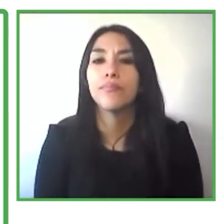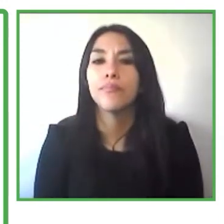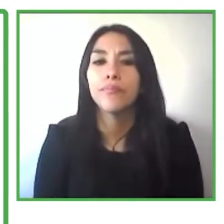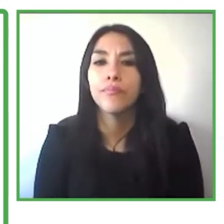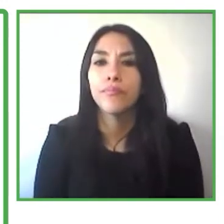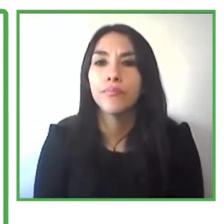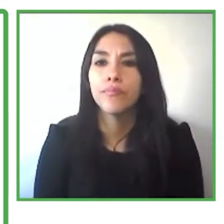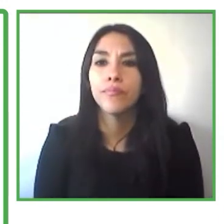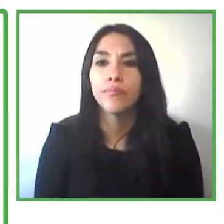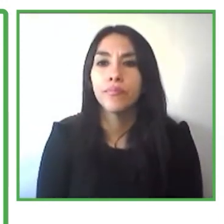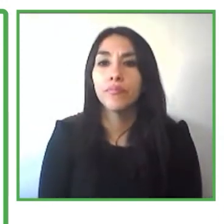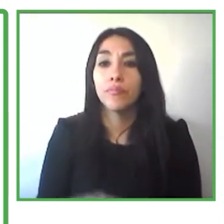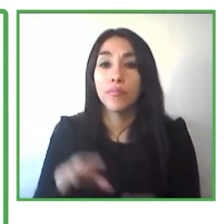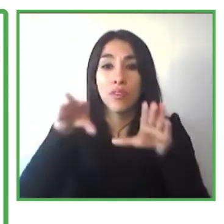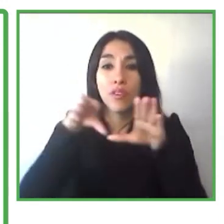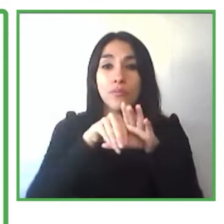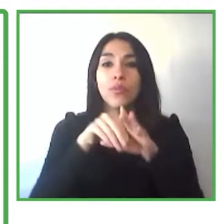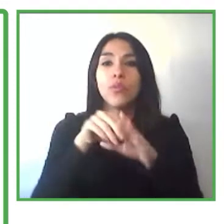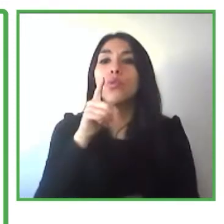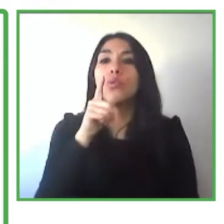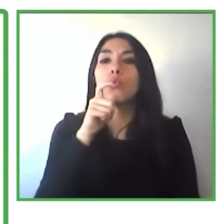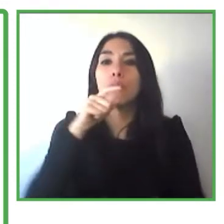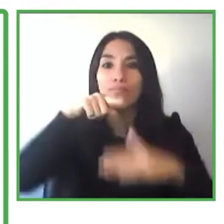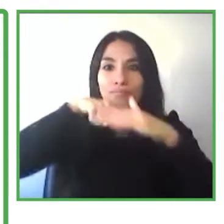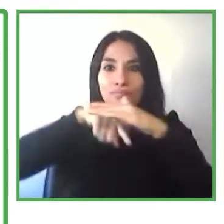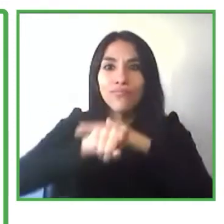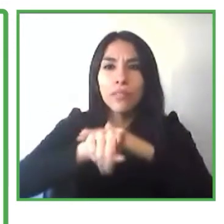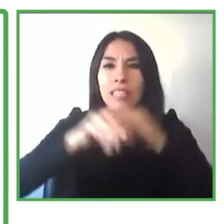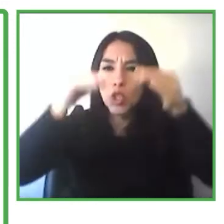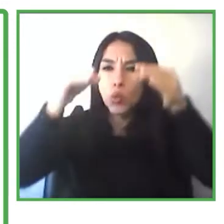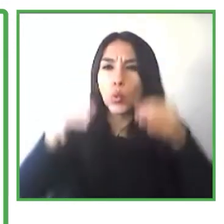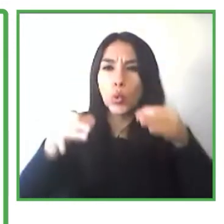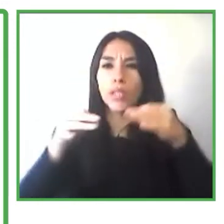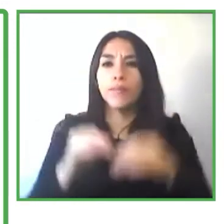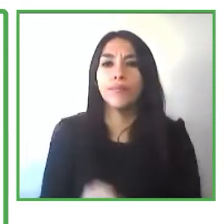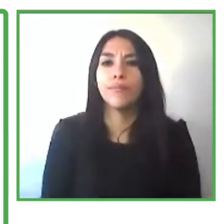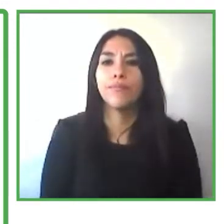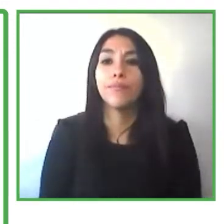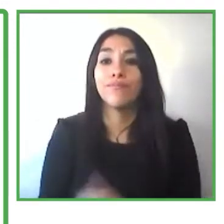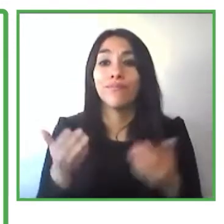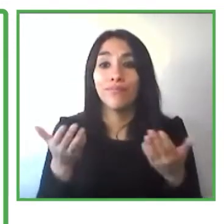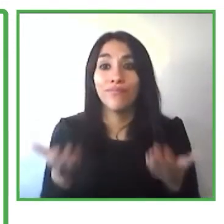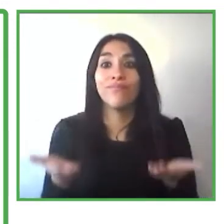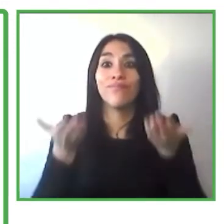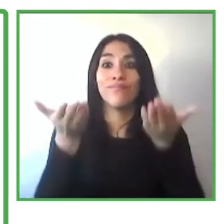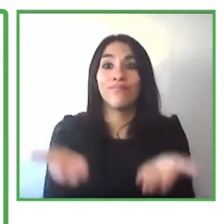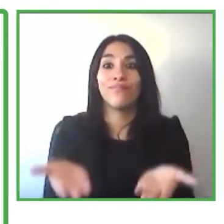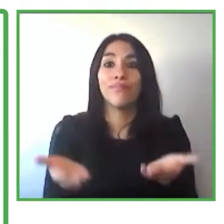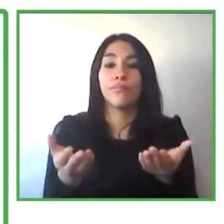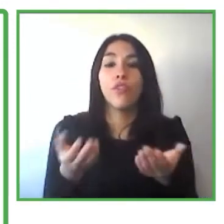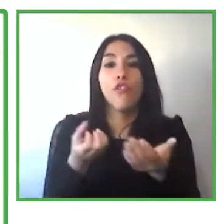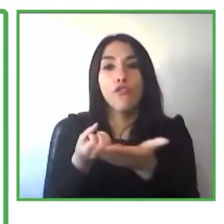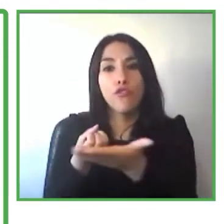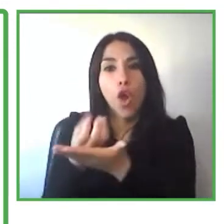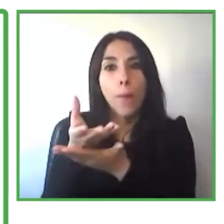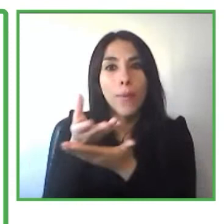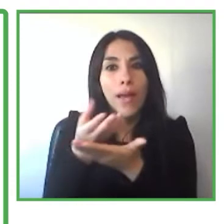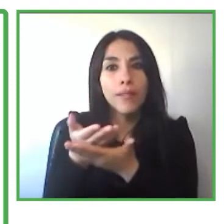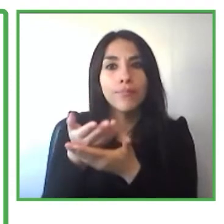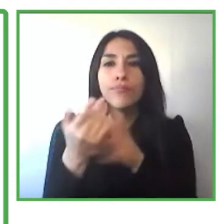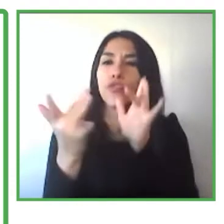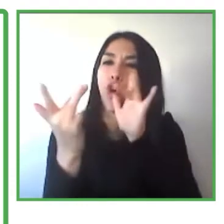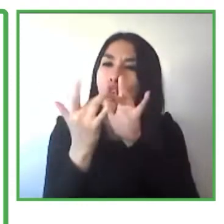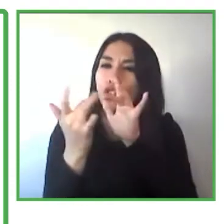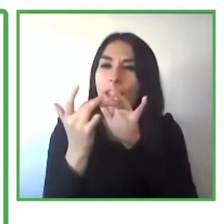un acceso específico exclusivo a información y contactos en países mediante conferencias